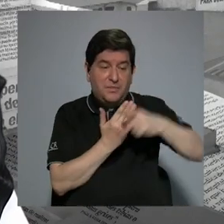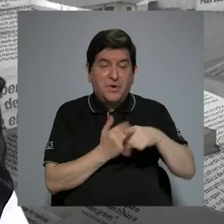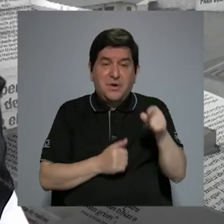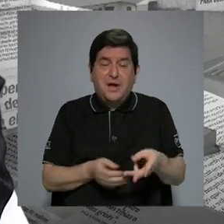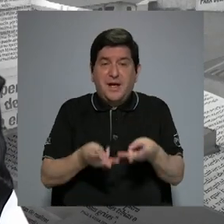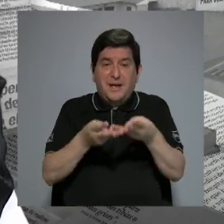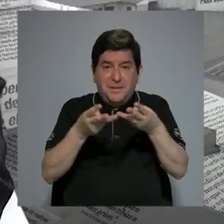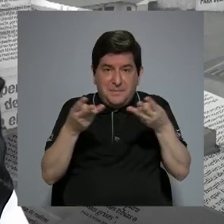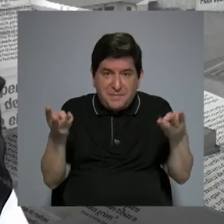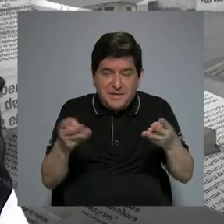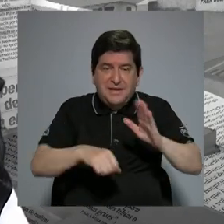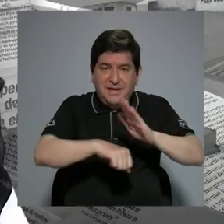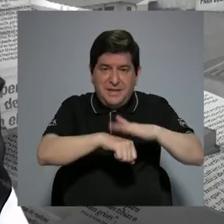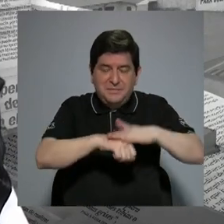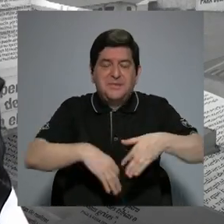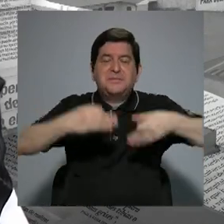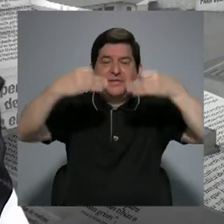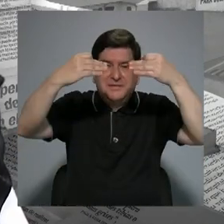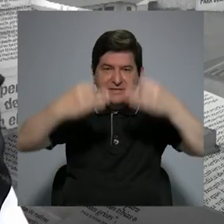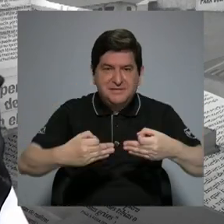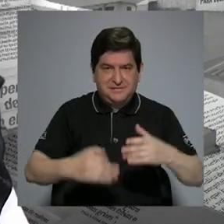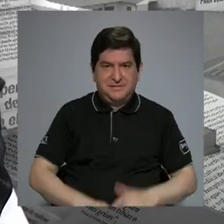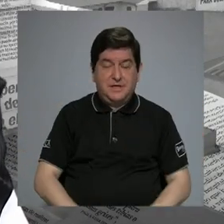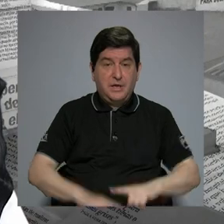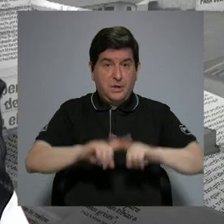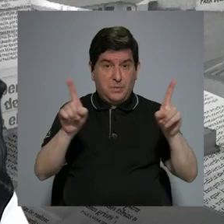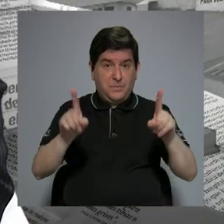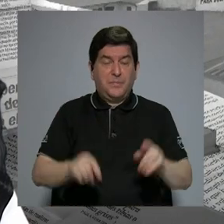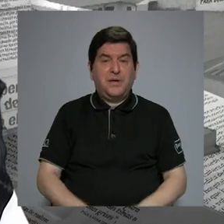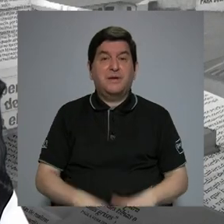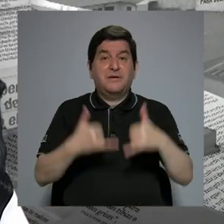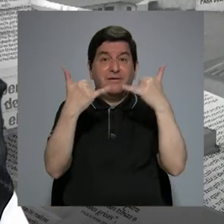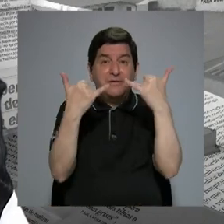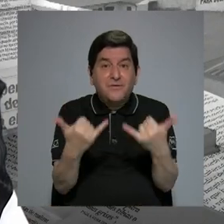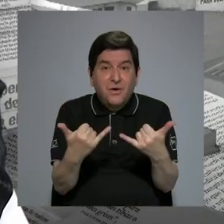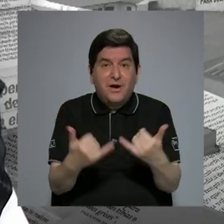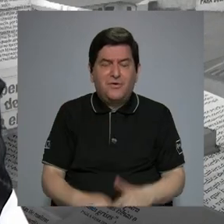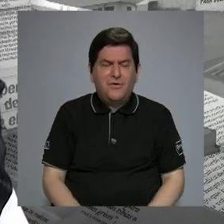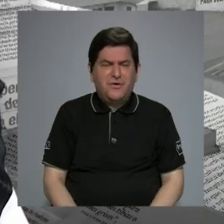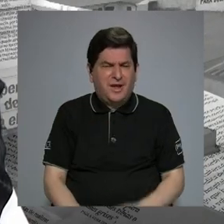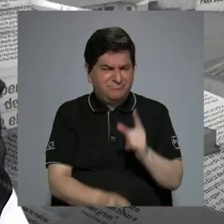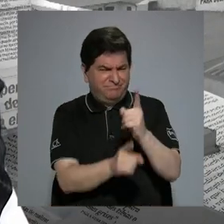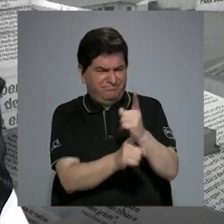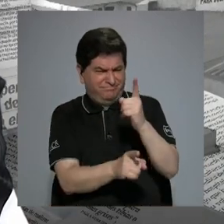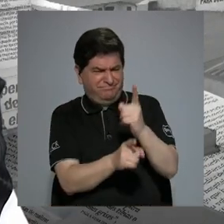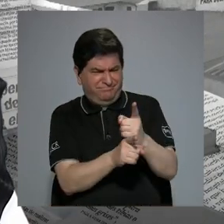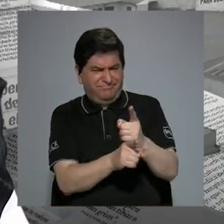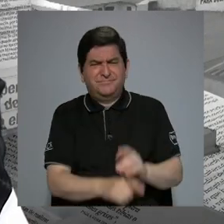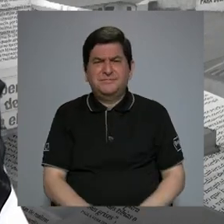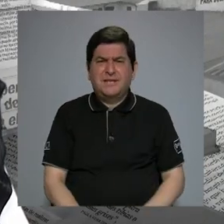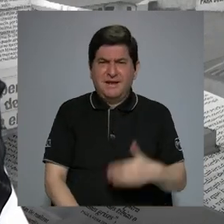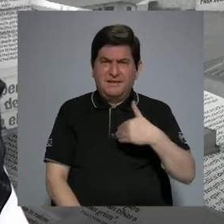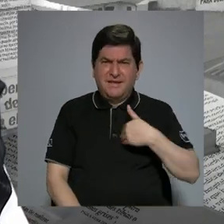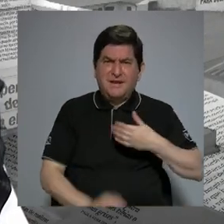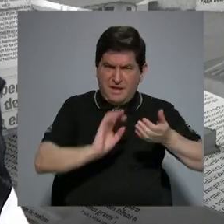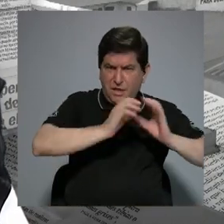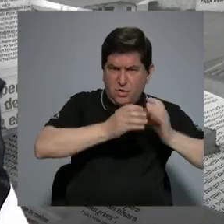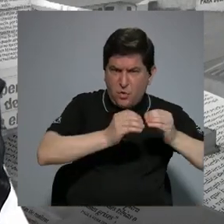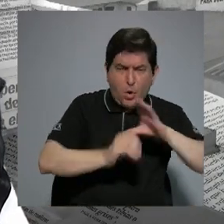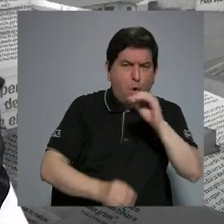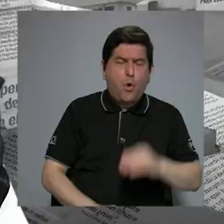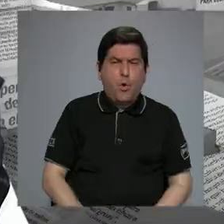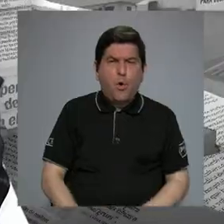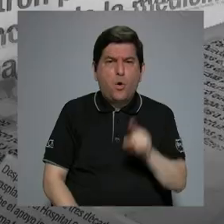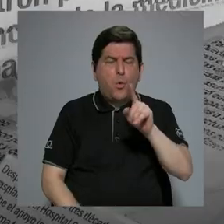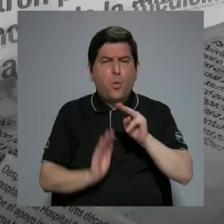insumo documental para que ellos puedan tomar las decisiones. Pero los están tomando en este momento para ver si efectivamente tienen los indicadores o deben